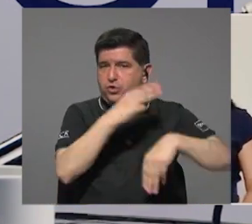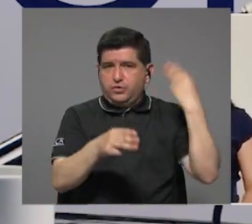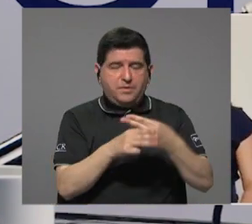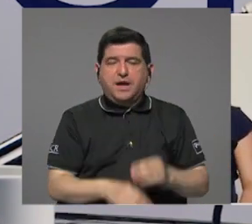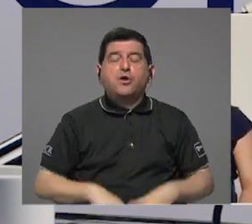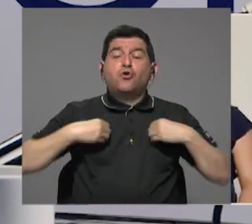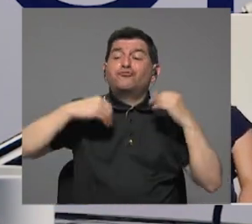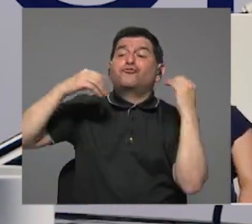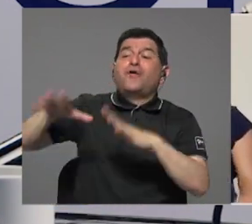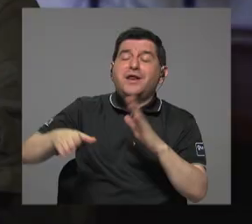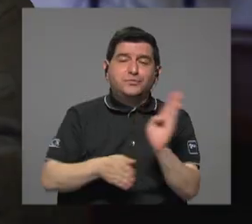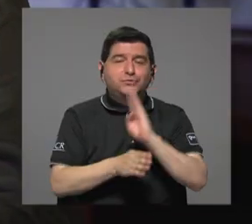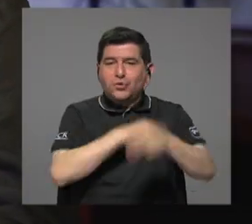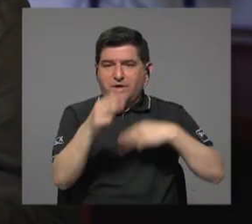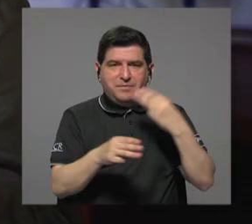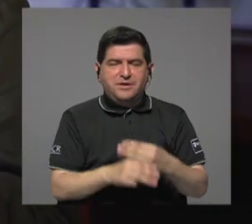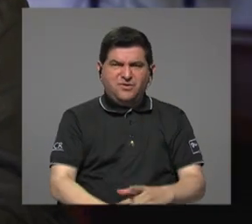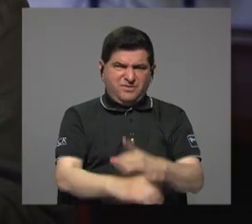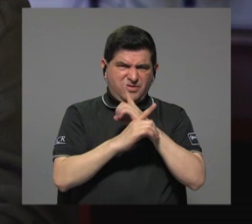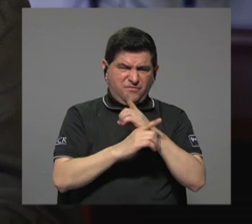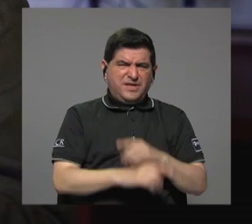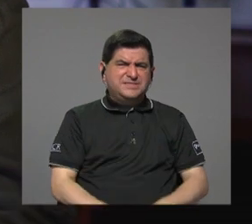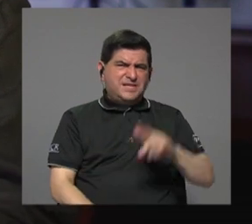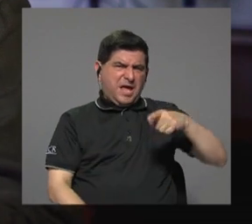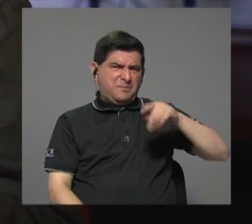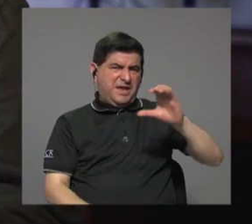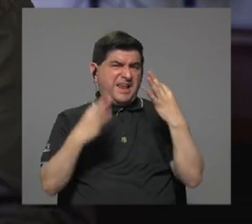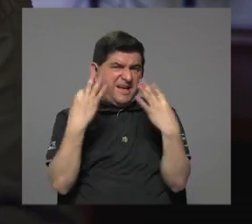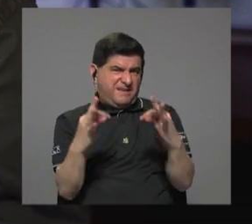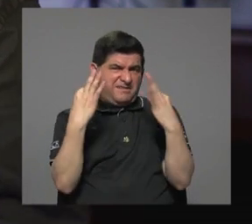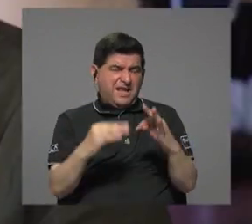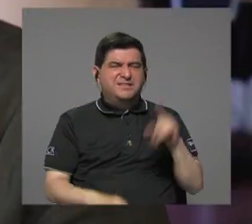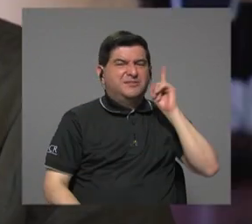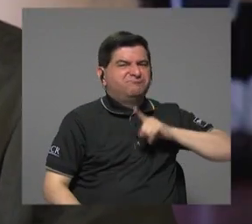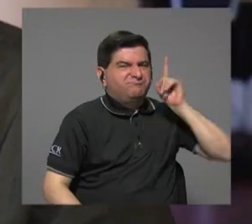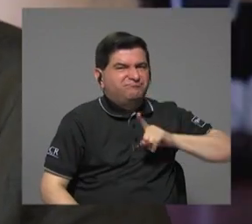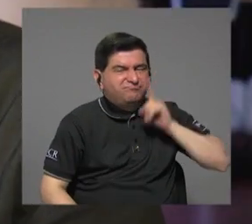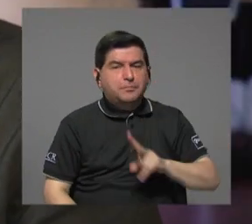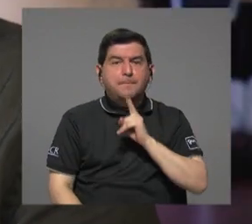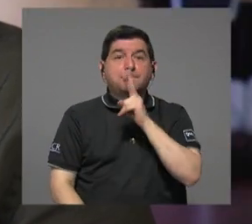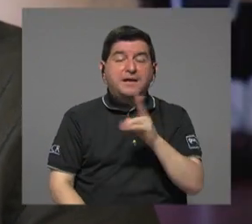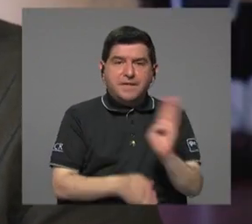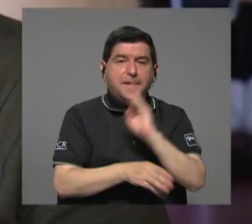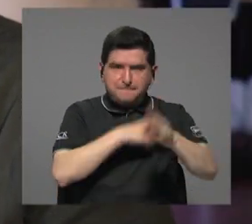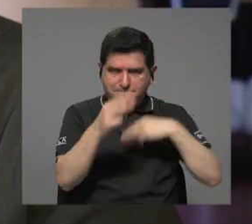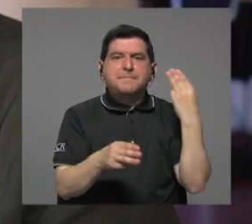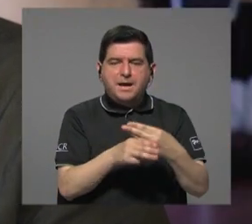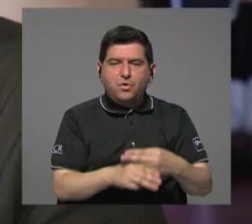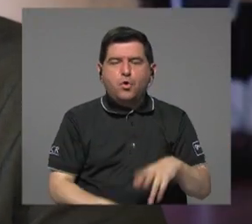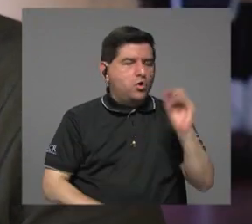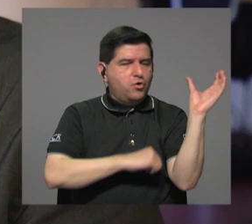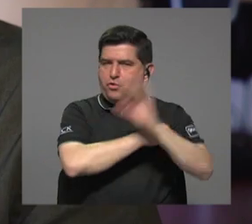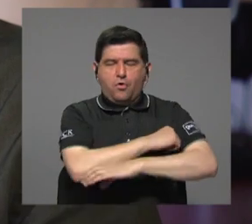renunció del Banco Mundial. La defensa que Pilar Cisneros intenta es engañosa. Es cierto que el Banco Mundial no